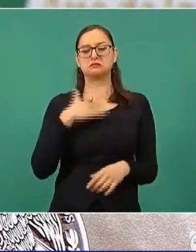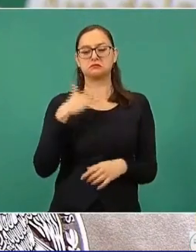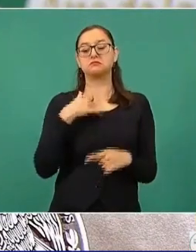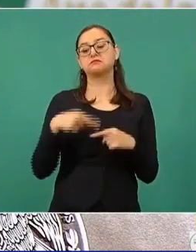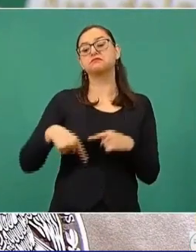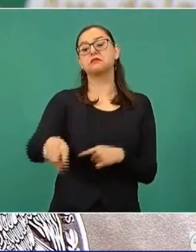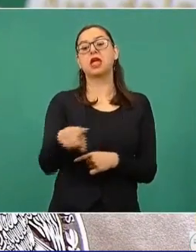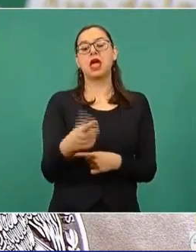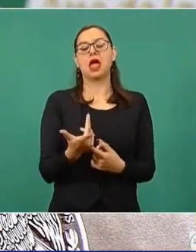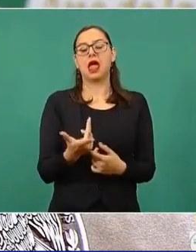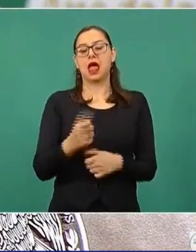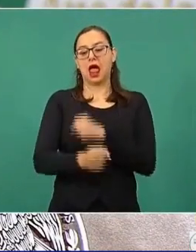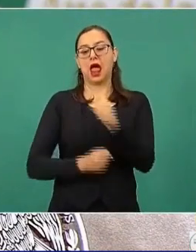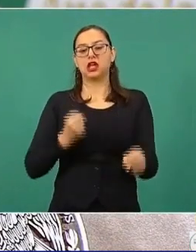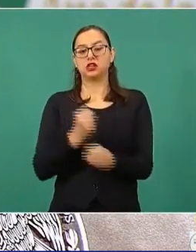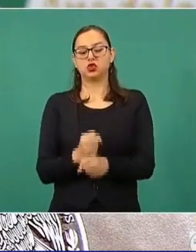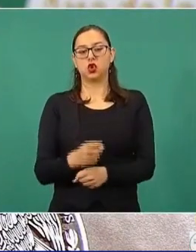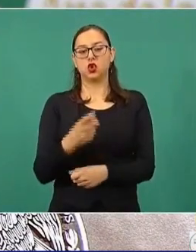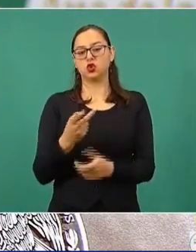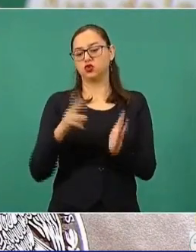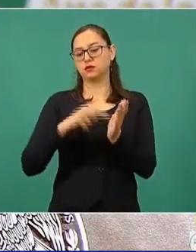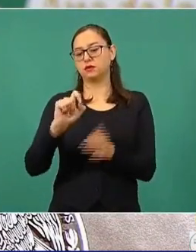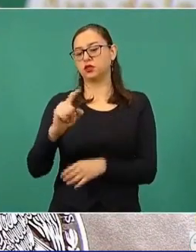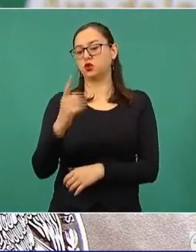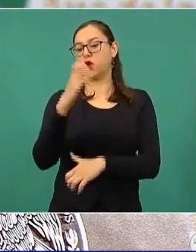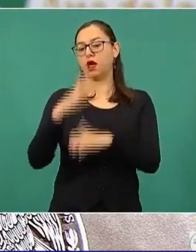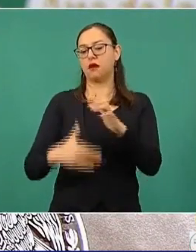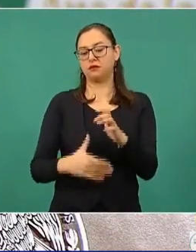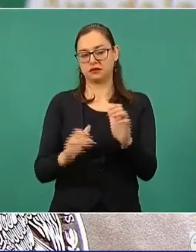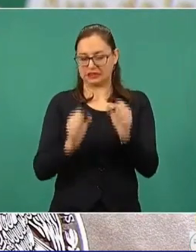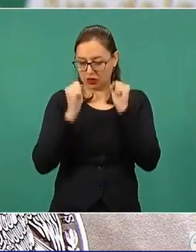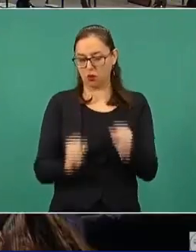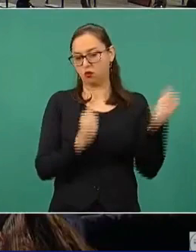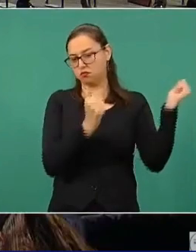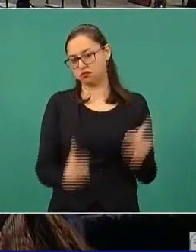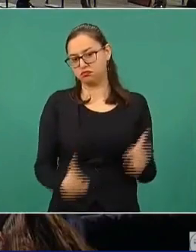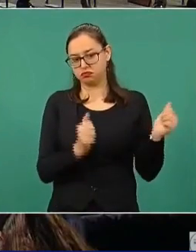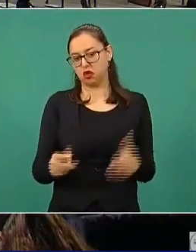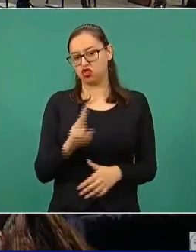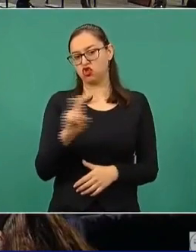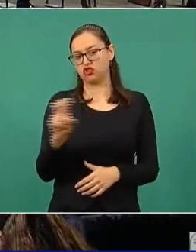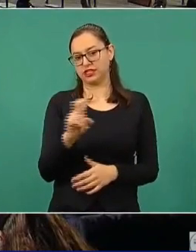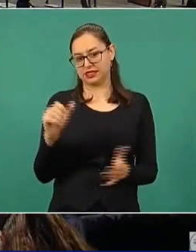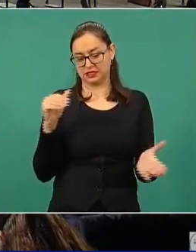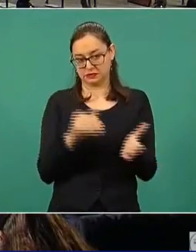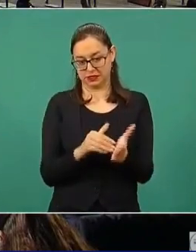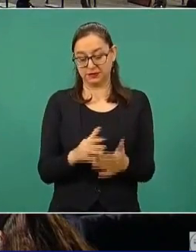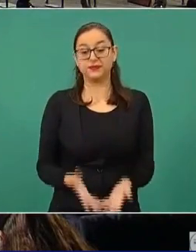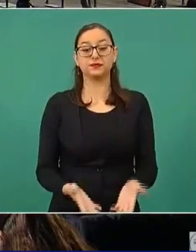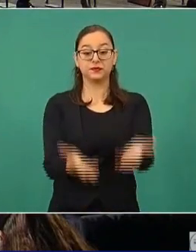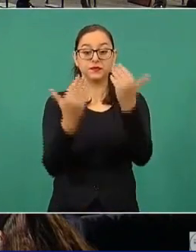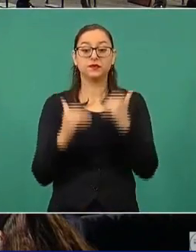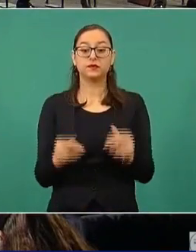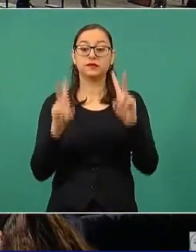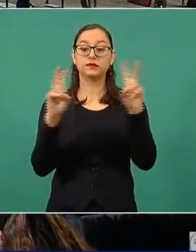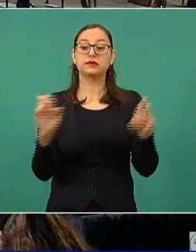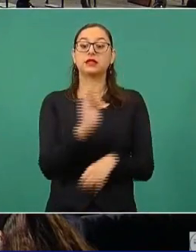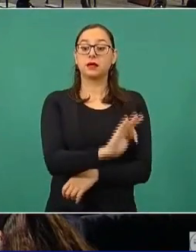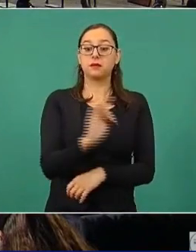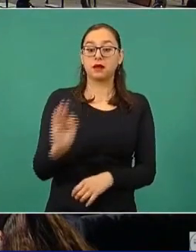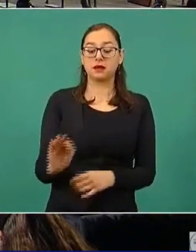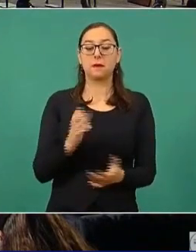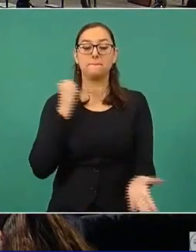200 millones de dosis ya recibidas. Y la última nos muestra el calendario, que como hemos estado mencionando,